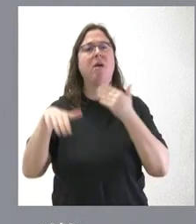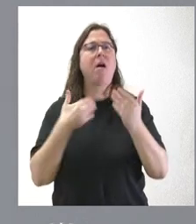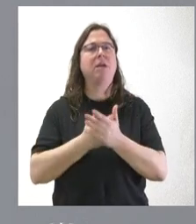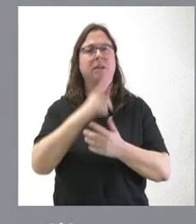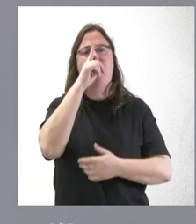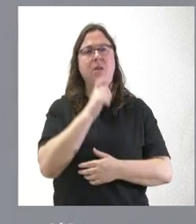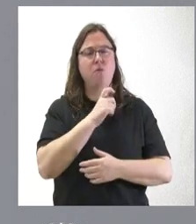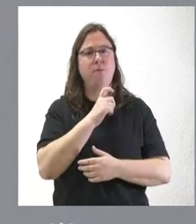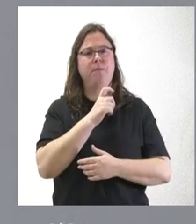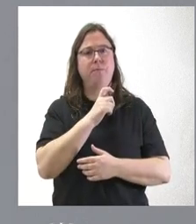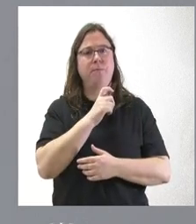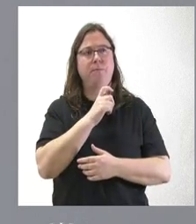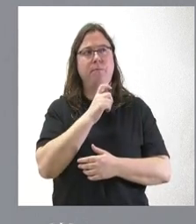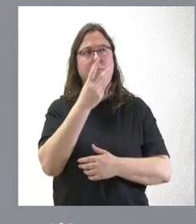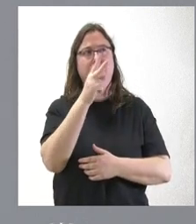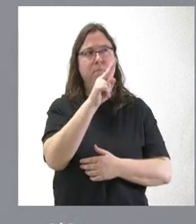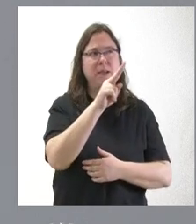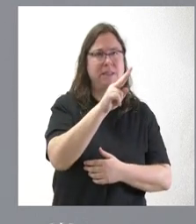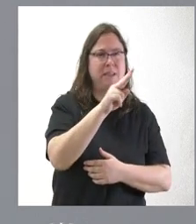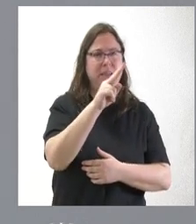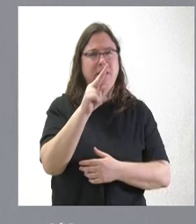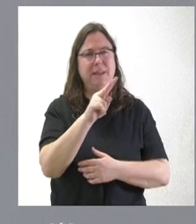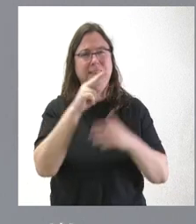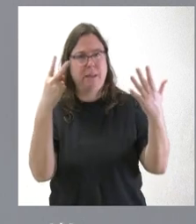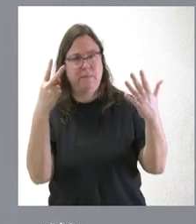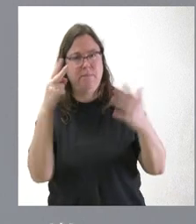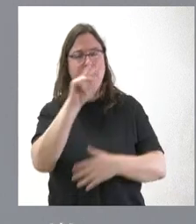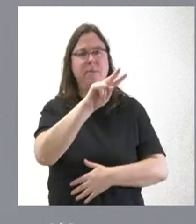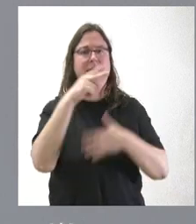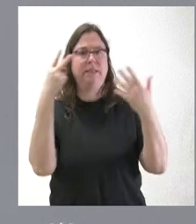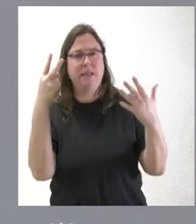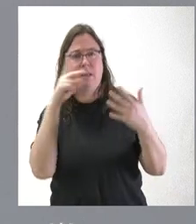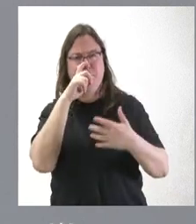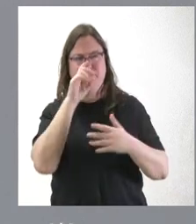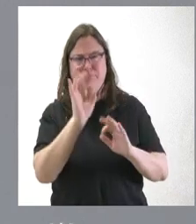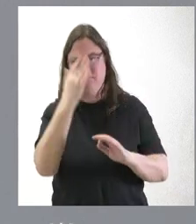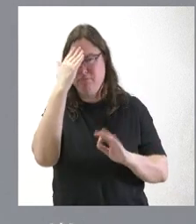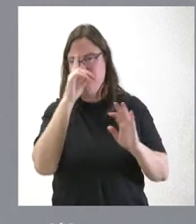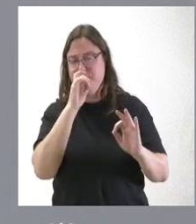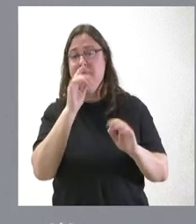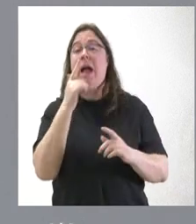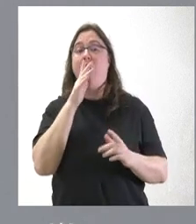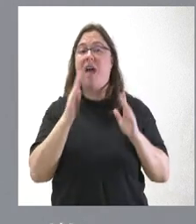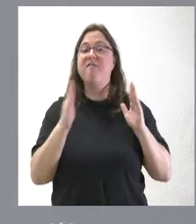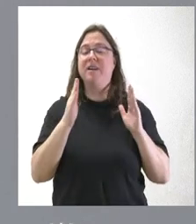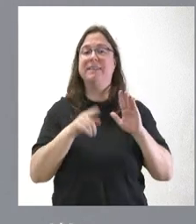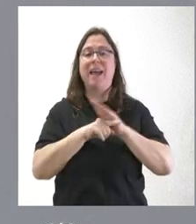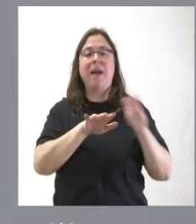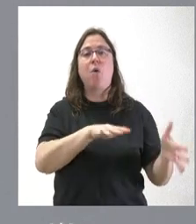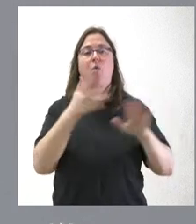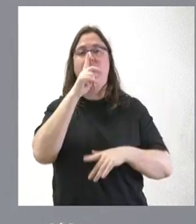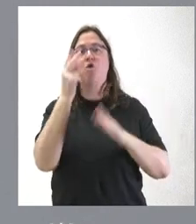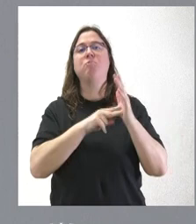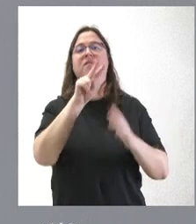27, creo recordar, y nosotros estamos en la fase de ejecución en el año 24